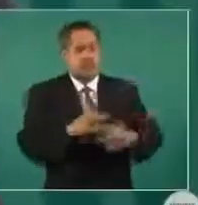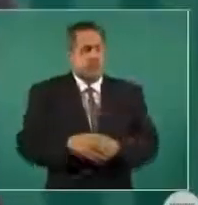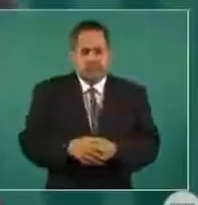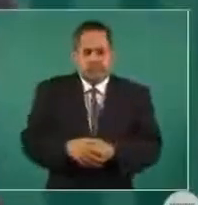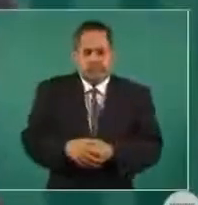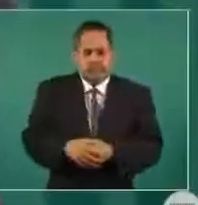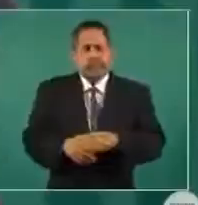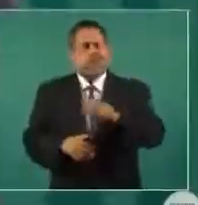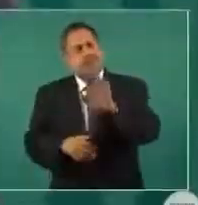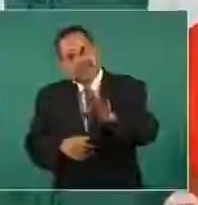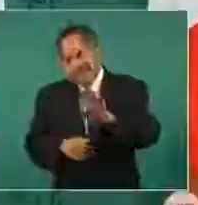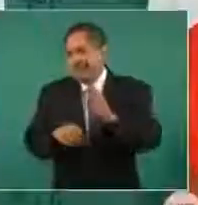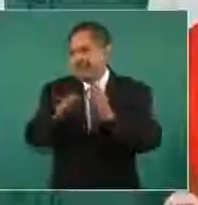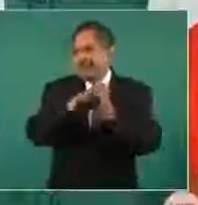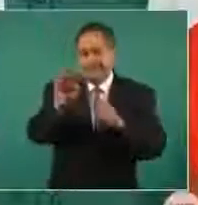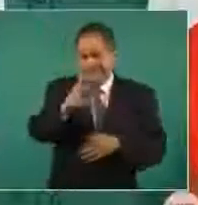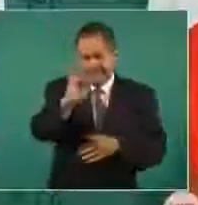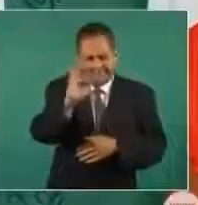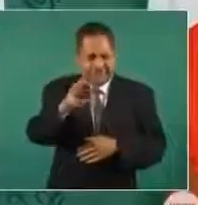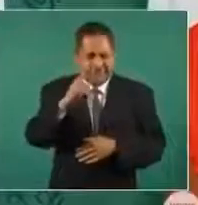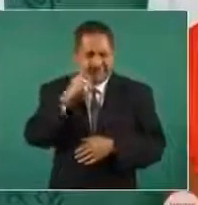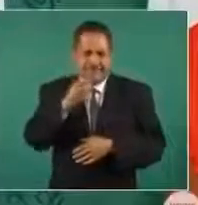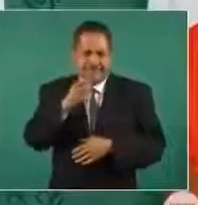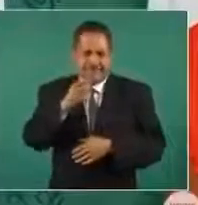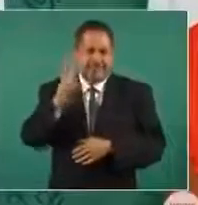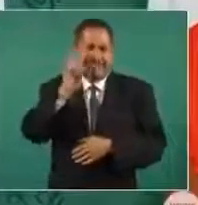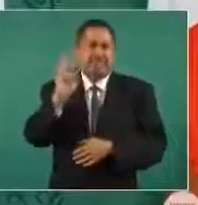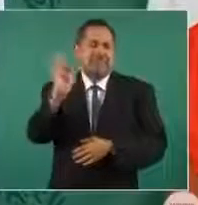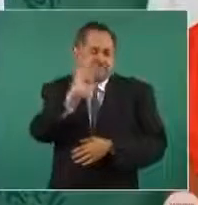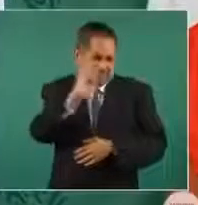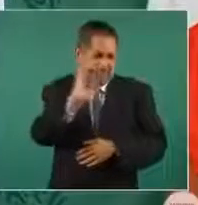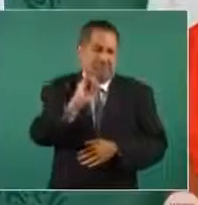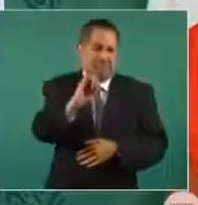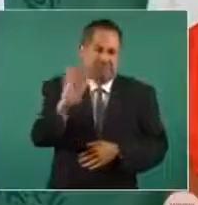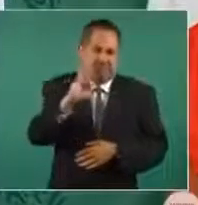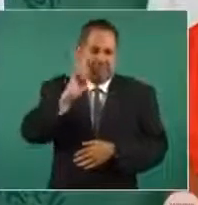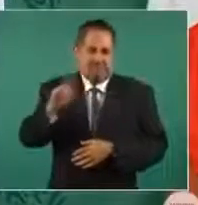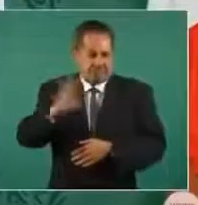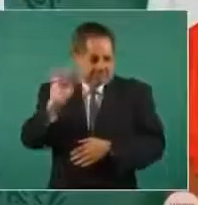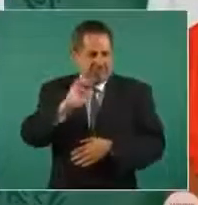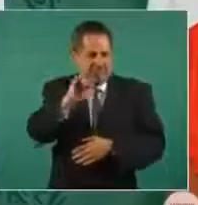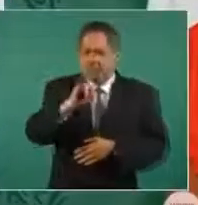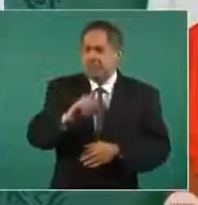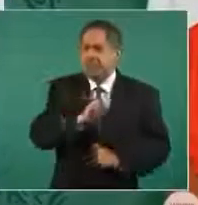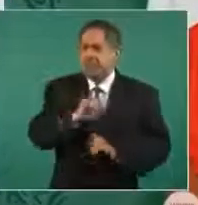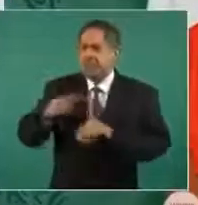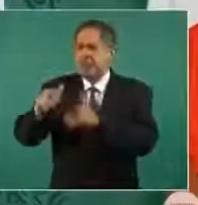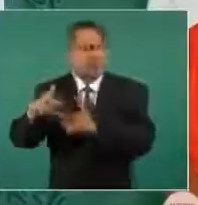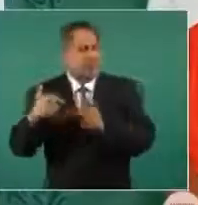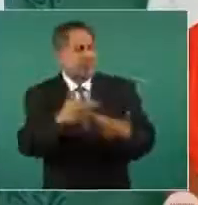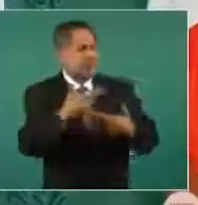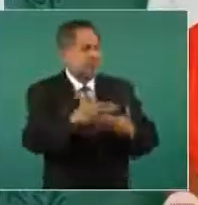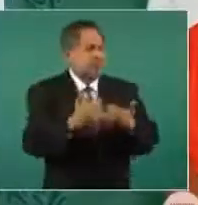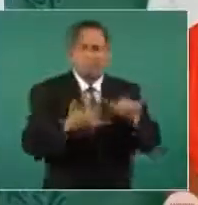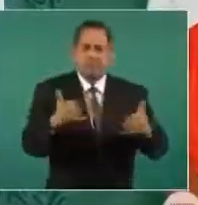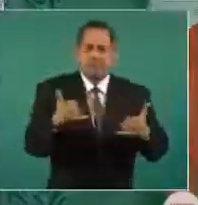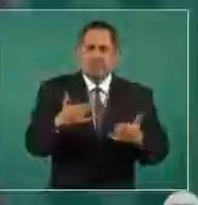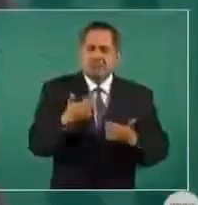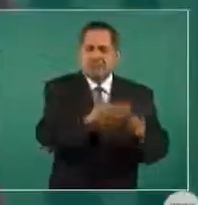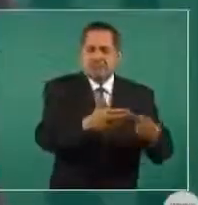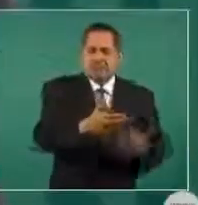dicen los abogados, aceptando sin conceder, de que fuese así, ¿qué tiene de malo?